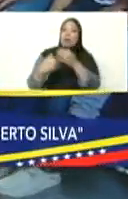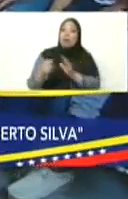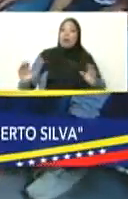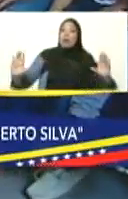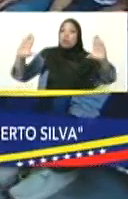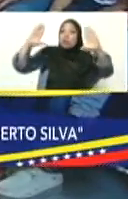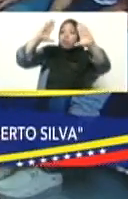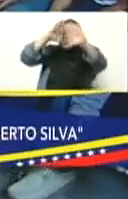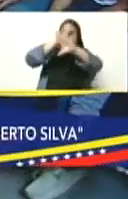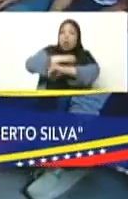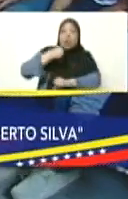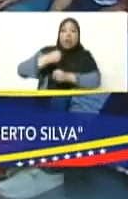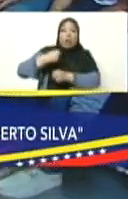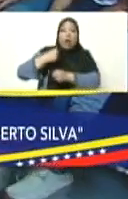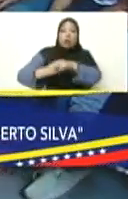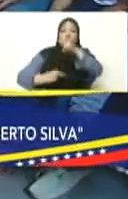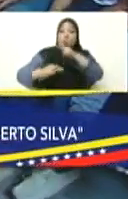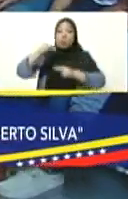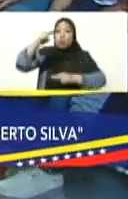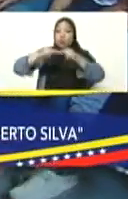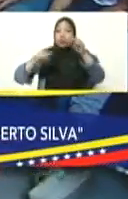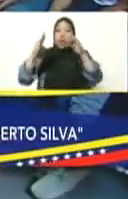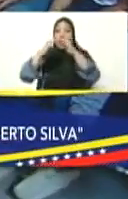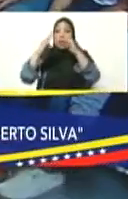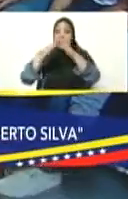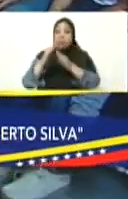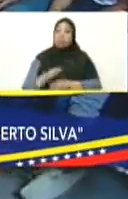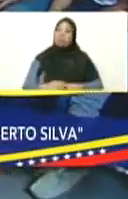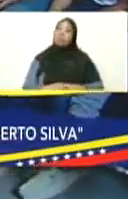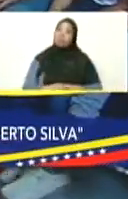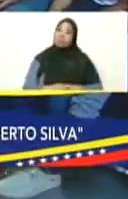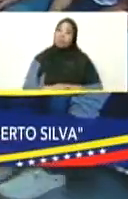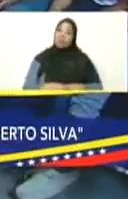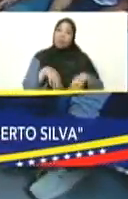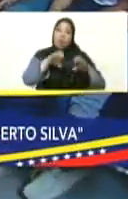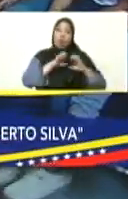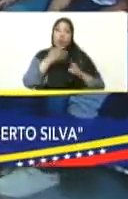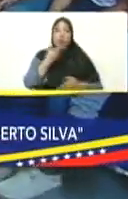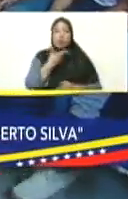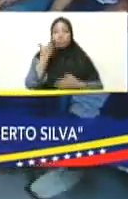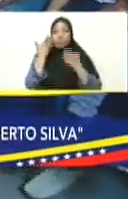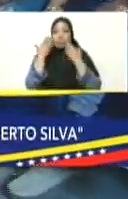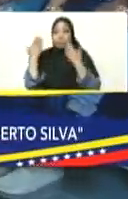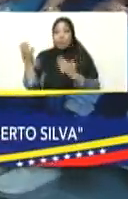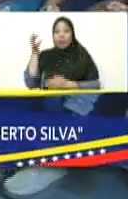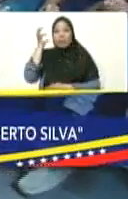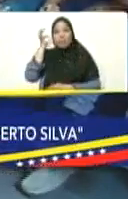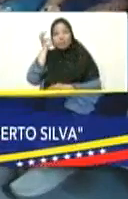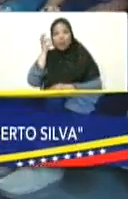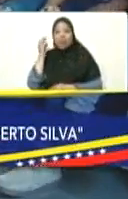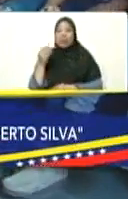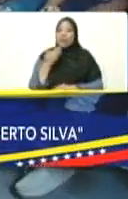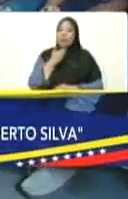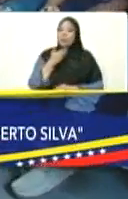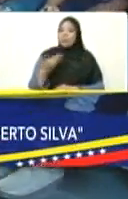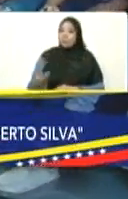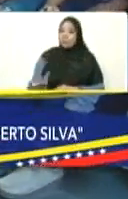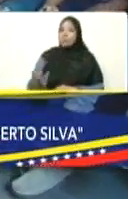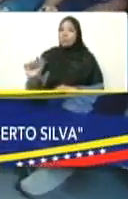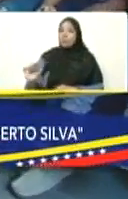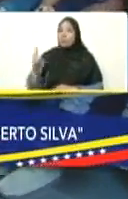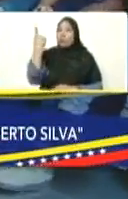que se puedan vencer cuando se pone el corazón en lo que hace le dejo en el derecho a palabra a la compañera Adriana una de las